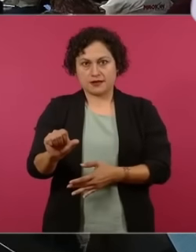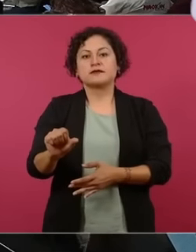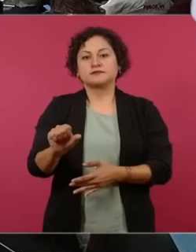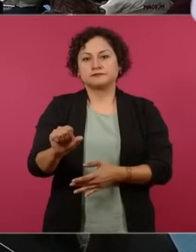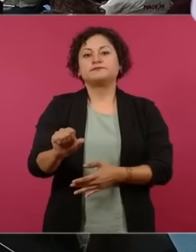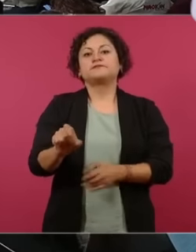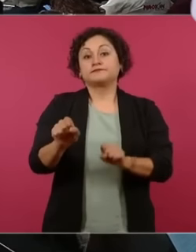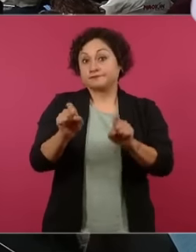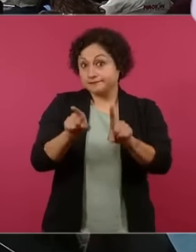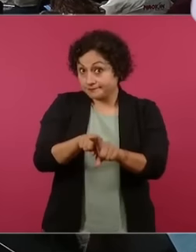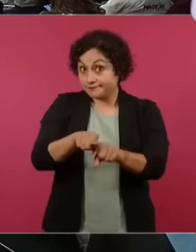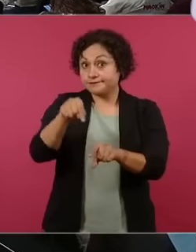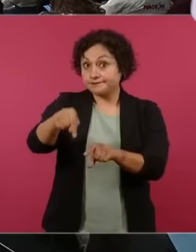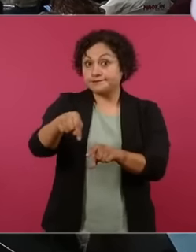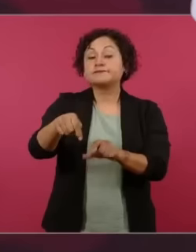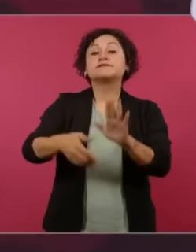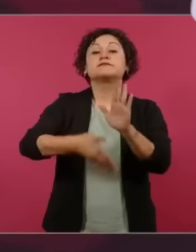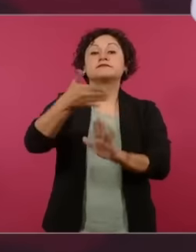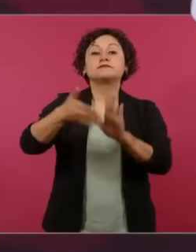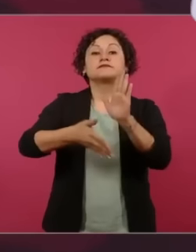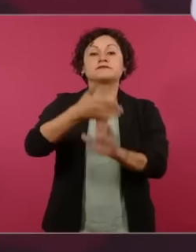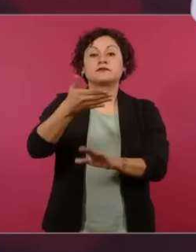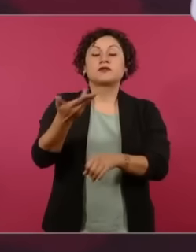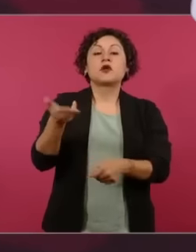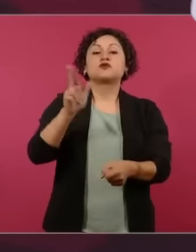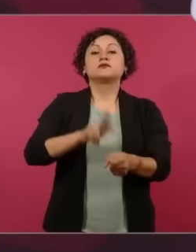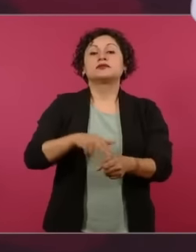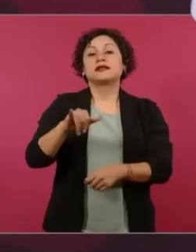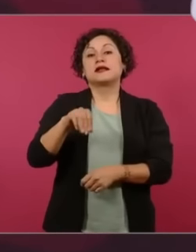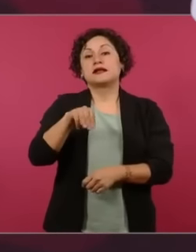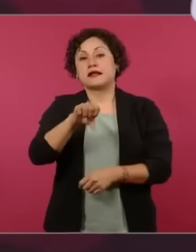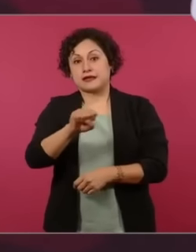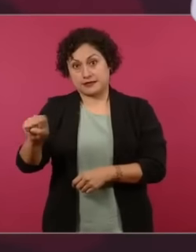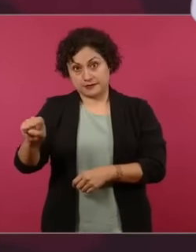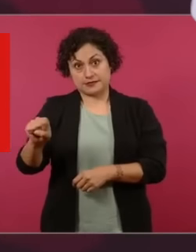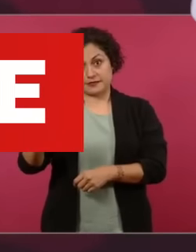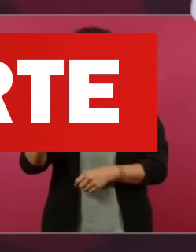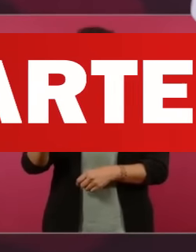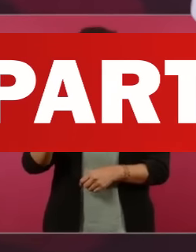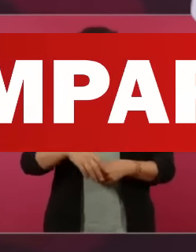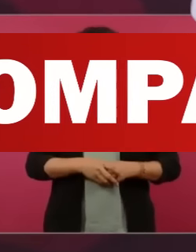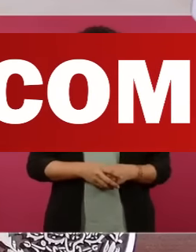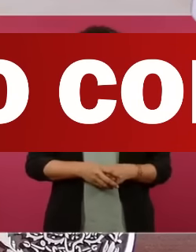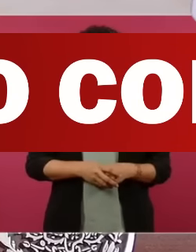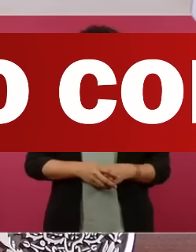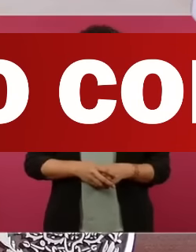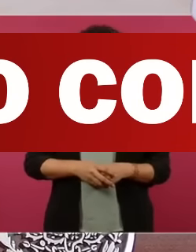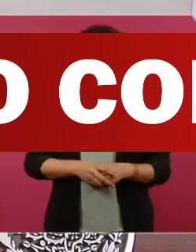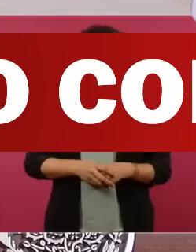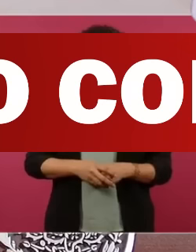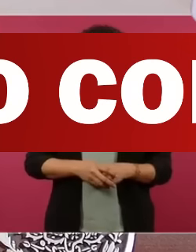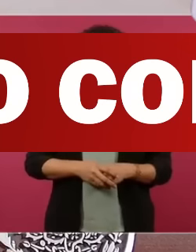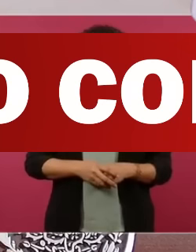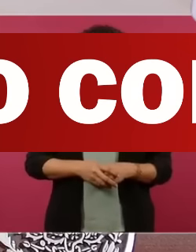pues este programa creado por el presidente andrés manuel lópez obrador sigue su curso sin